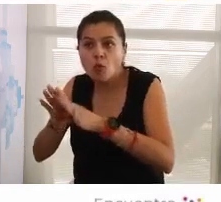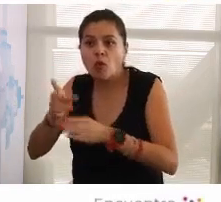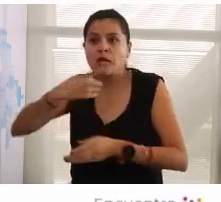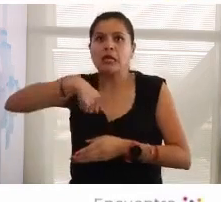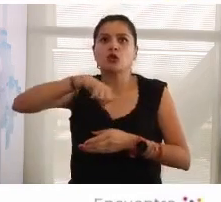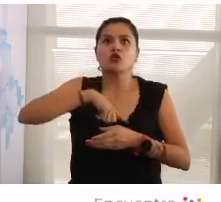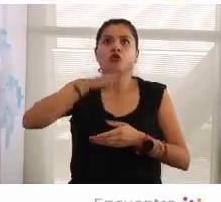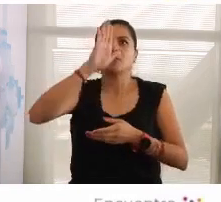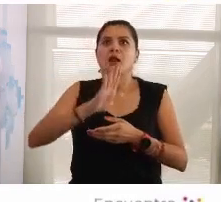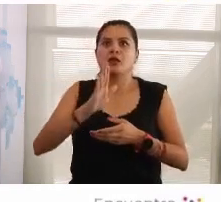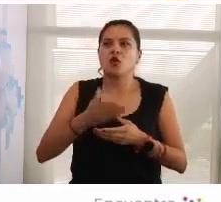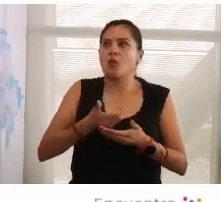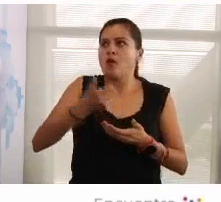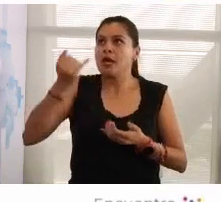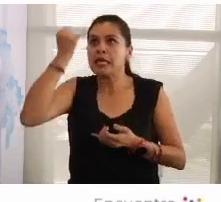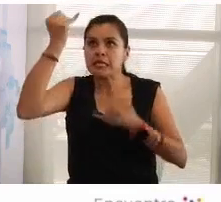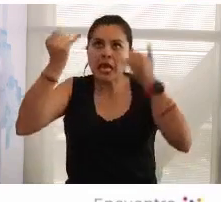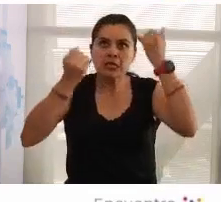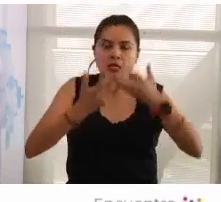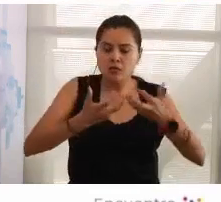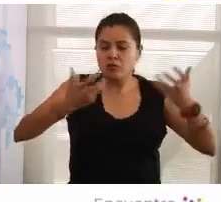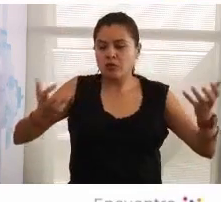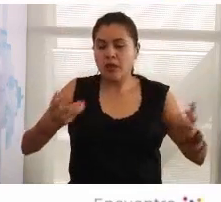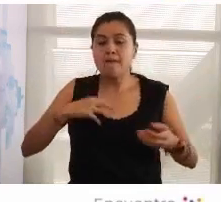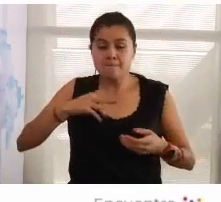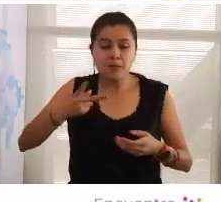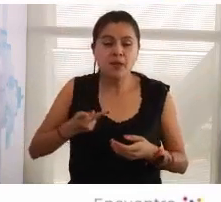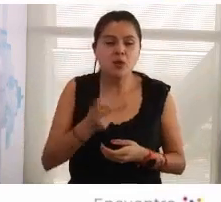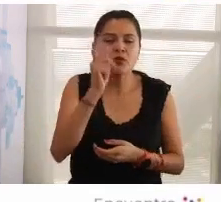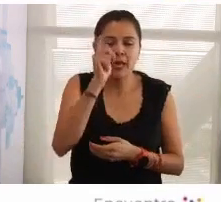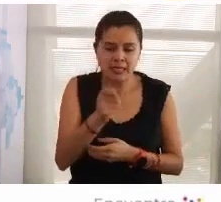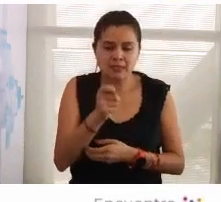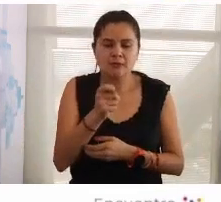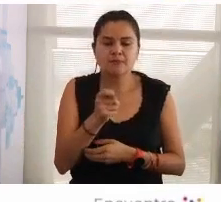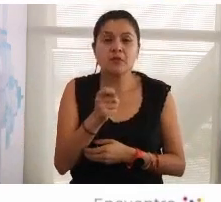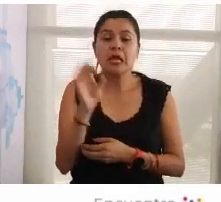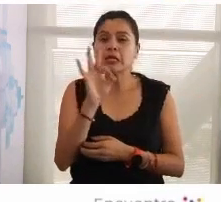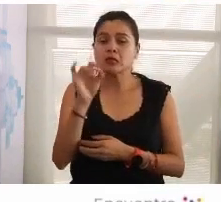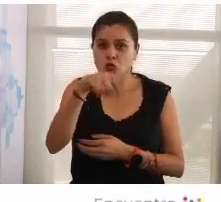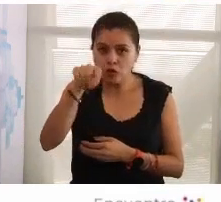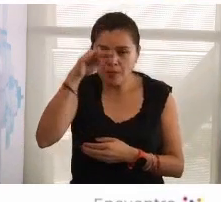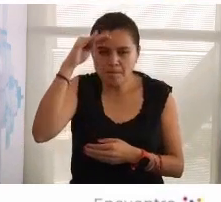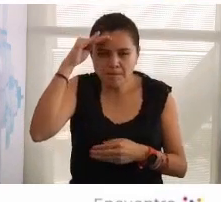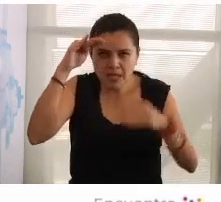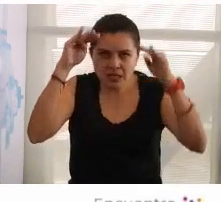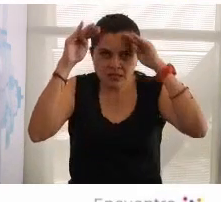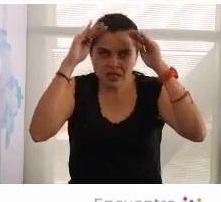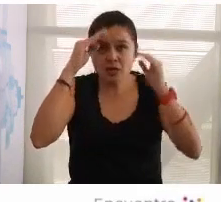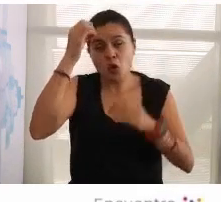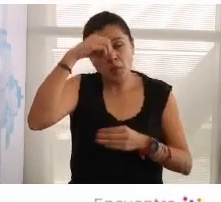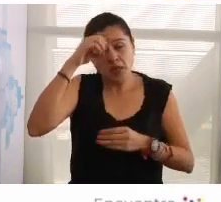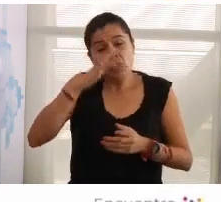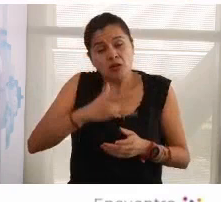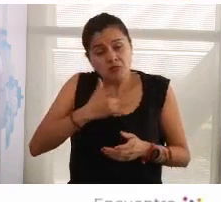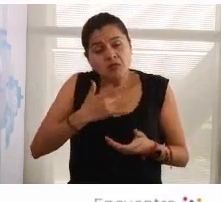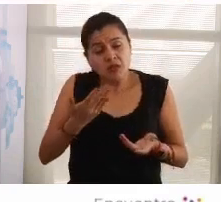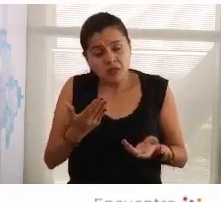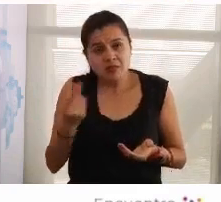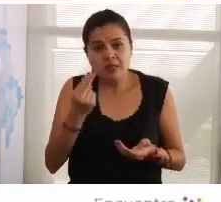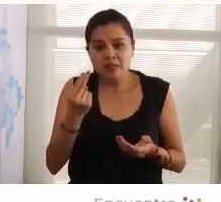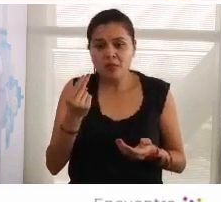seguiremos divididos en trincheras ideológicas que no nos conduce a nada entonces mi pregunta sería si no creen ustedes que hay una necesaria